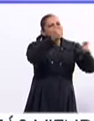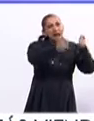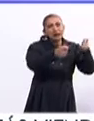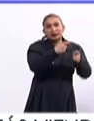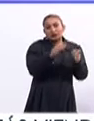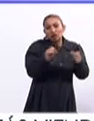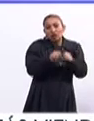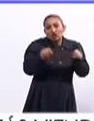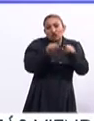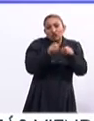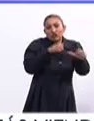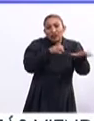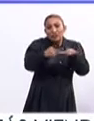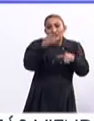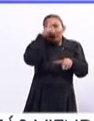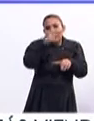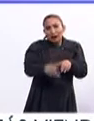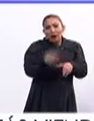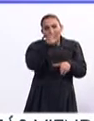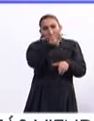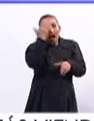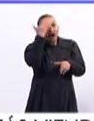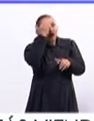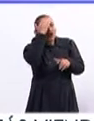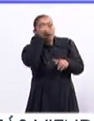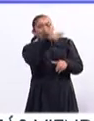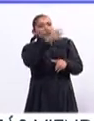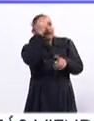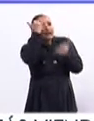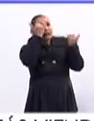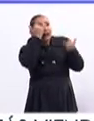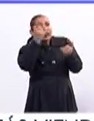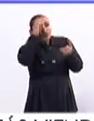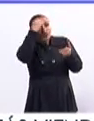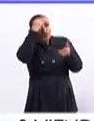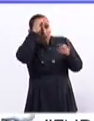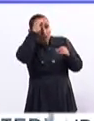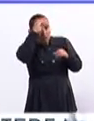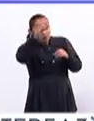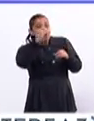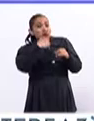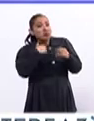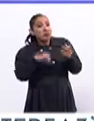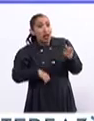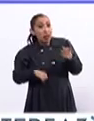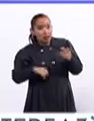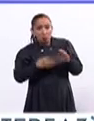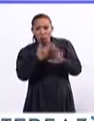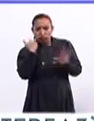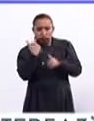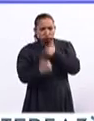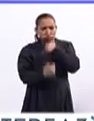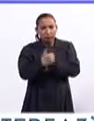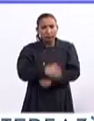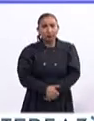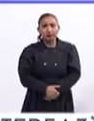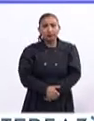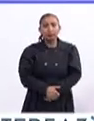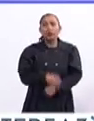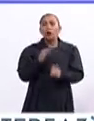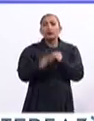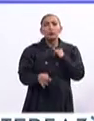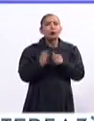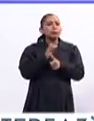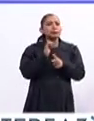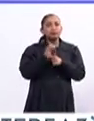más importante de México. Pues a raíz de eso, y ellos tienen una idea y un chip educativo bastante interesante. Son muy competitivos. Claro, finalmente